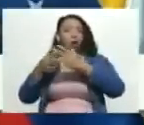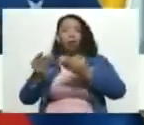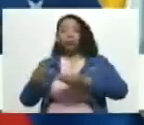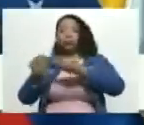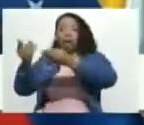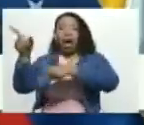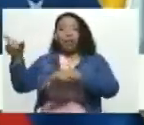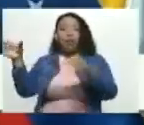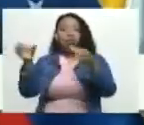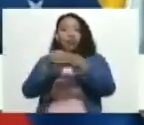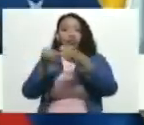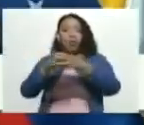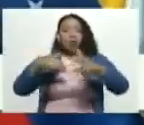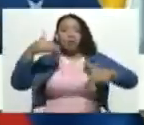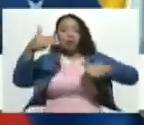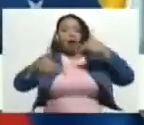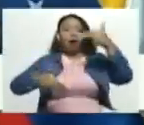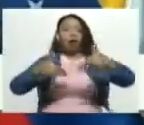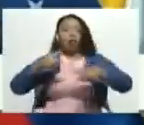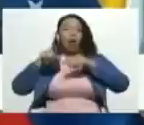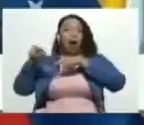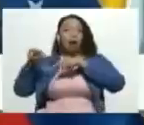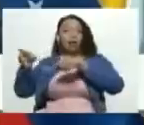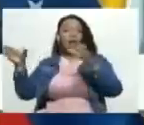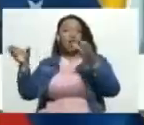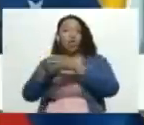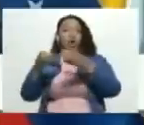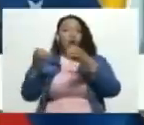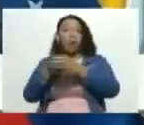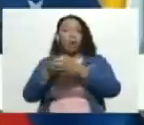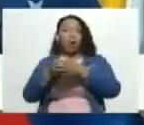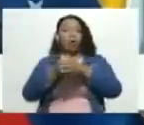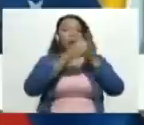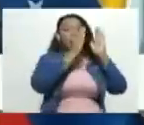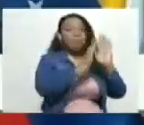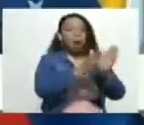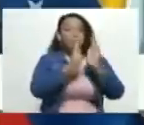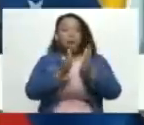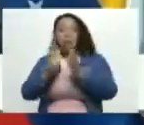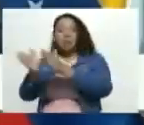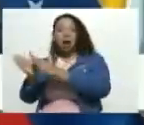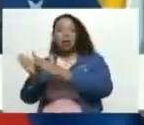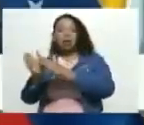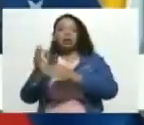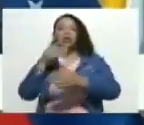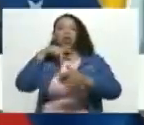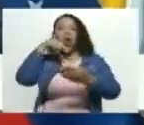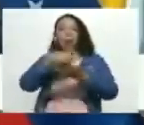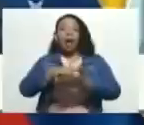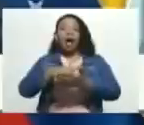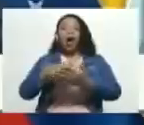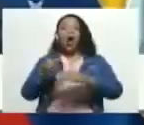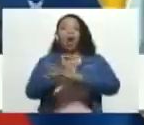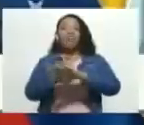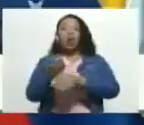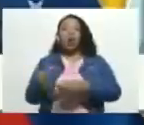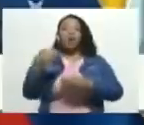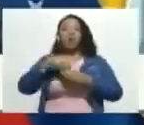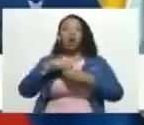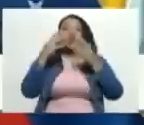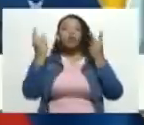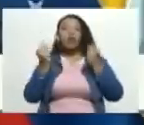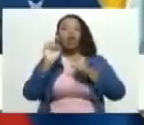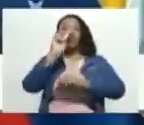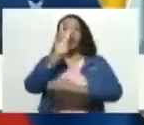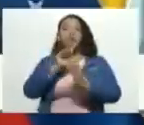grupo delictivo a esta banda de delincuencia organizada, llamada gobierno interino, la cifra de